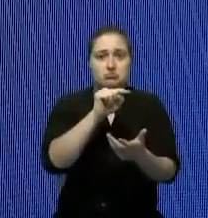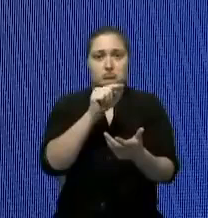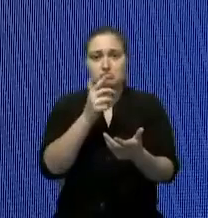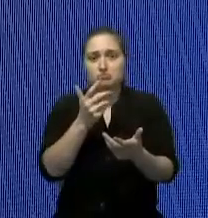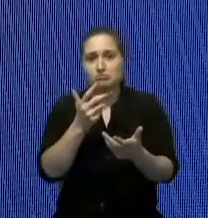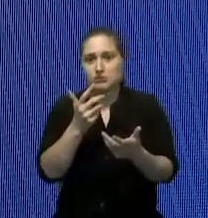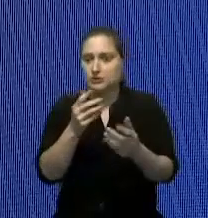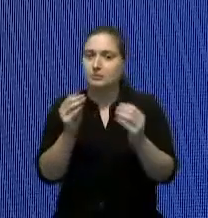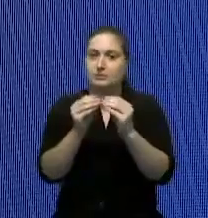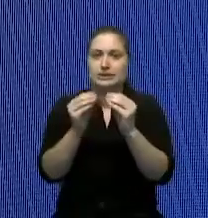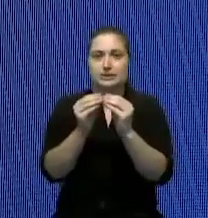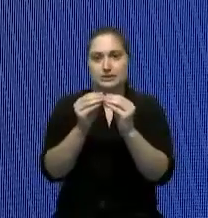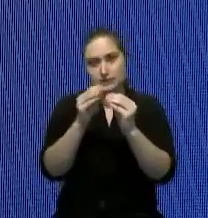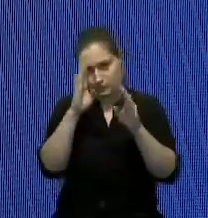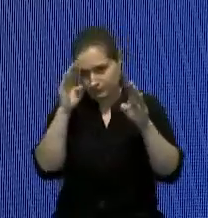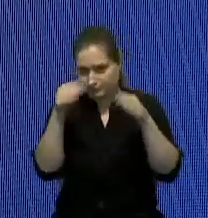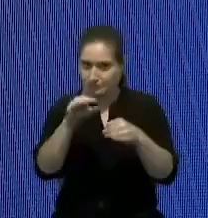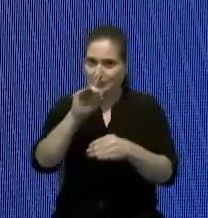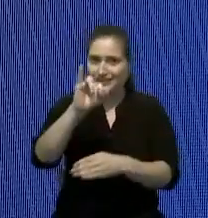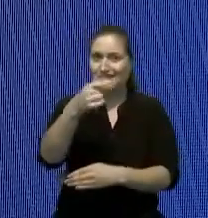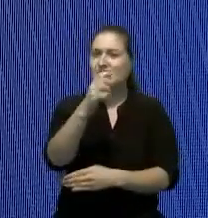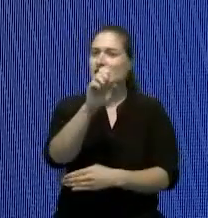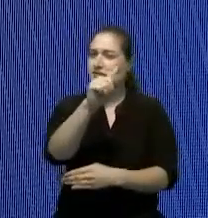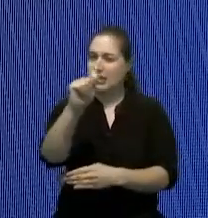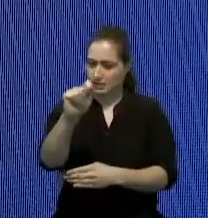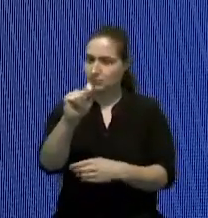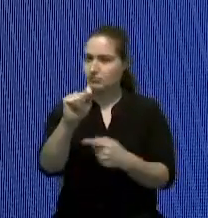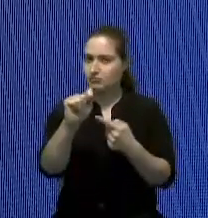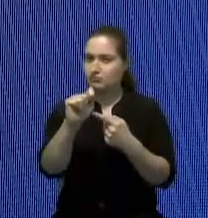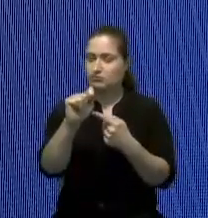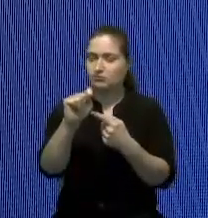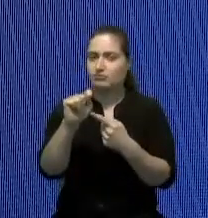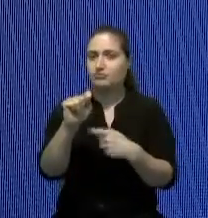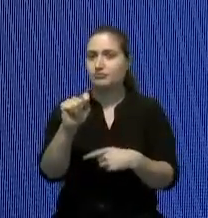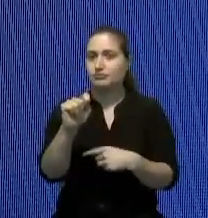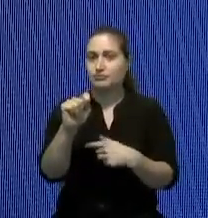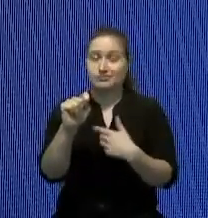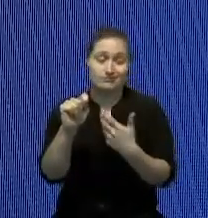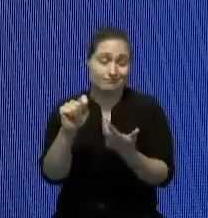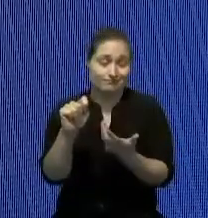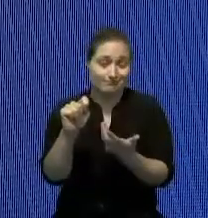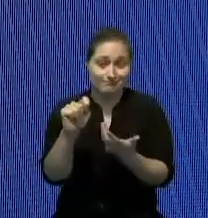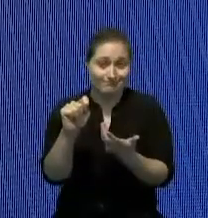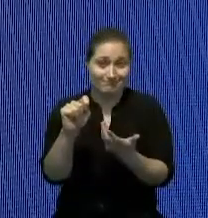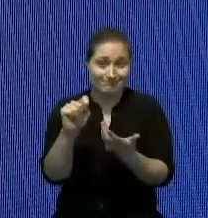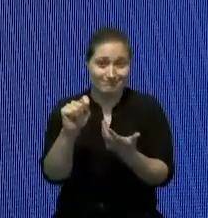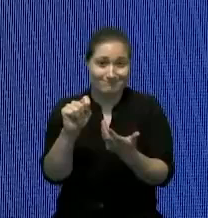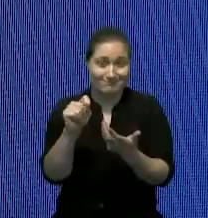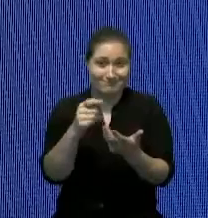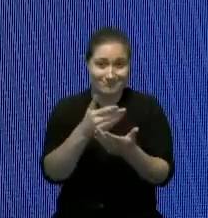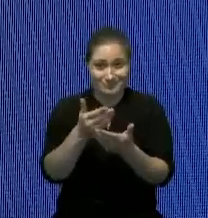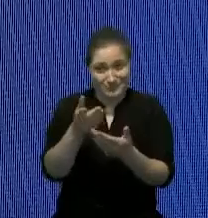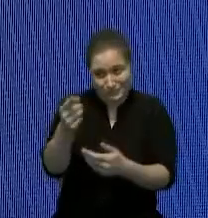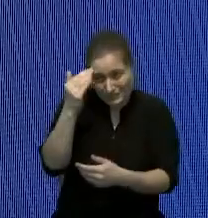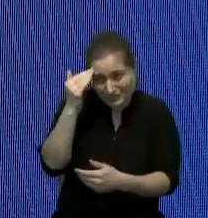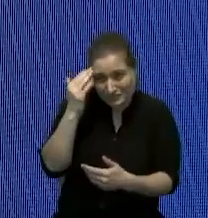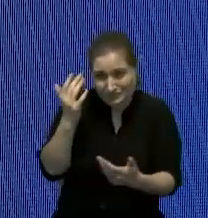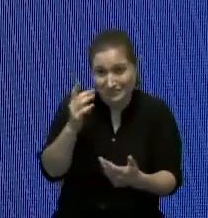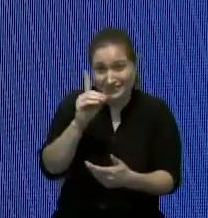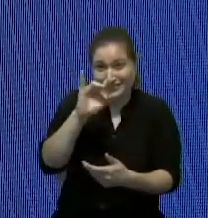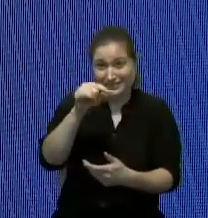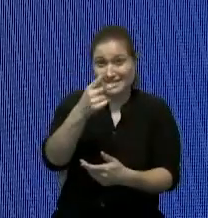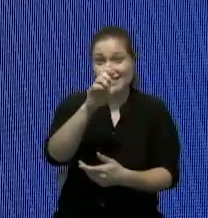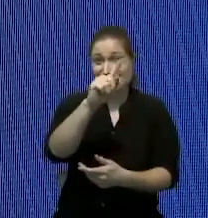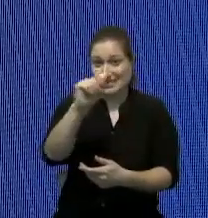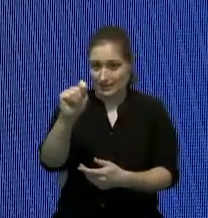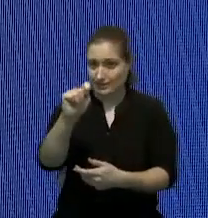aplica DGC que también señores porque tú sabes que José DGC necesita duplicar la